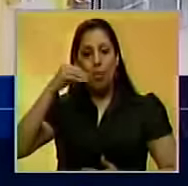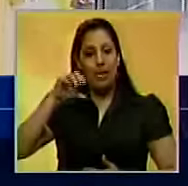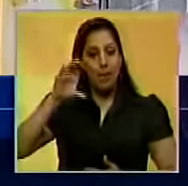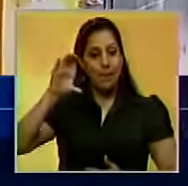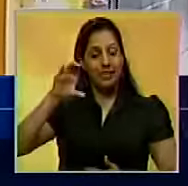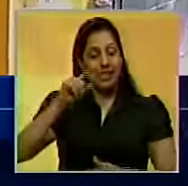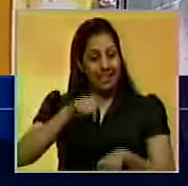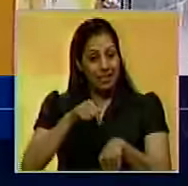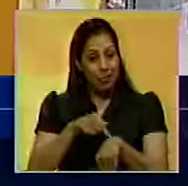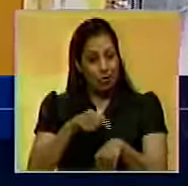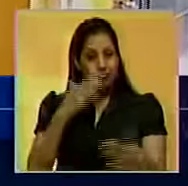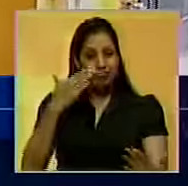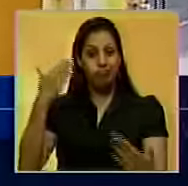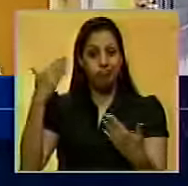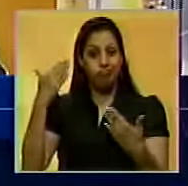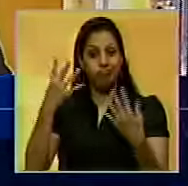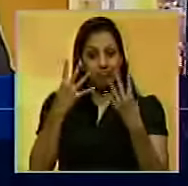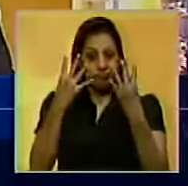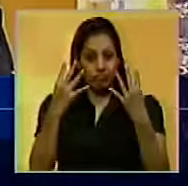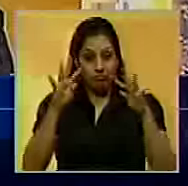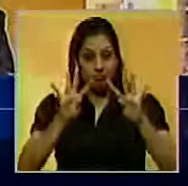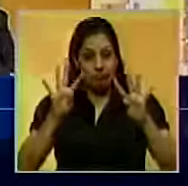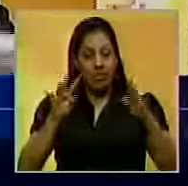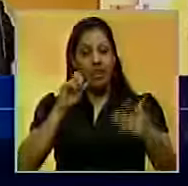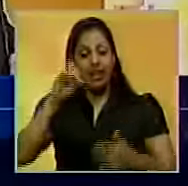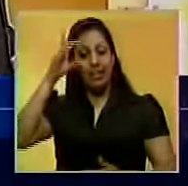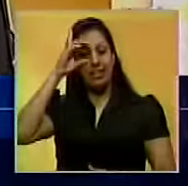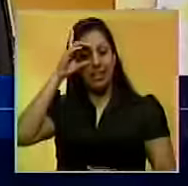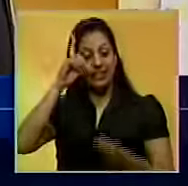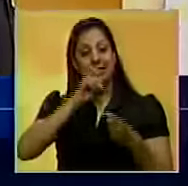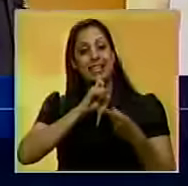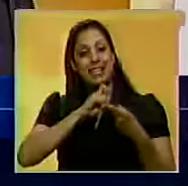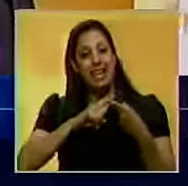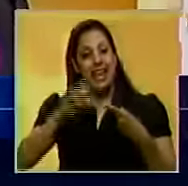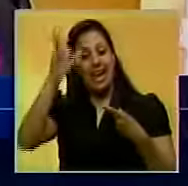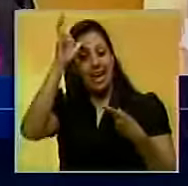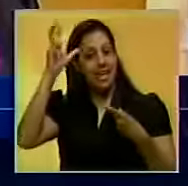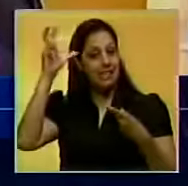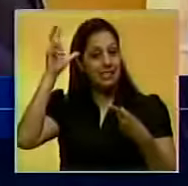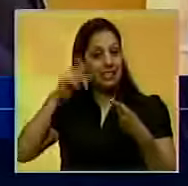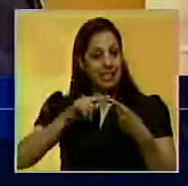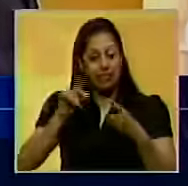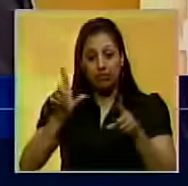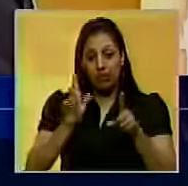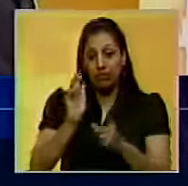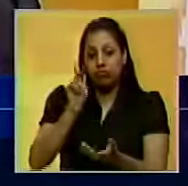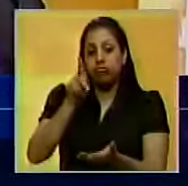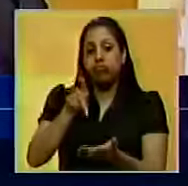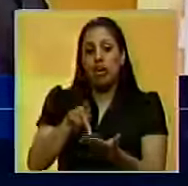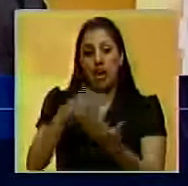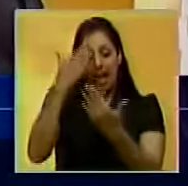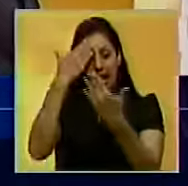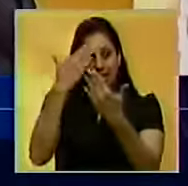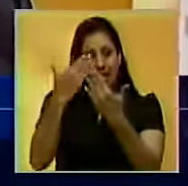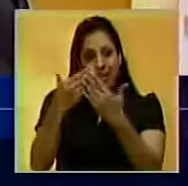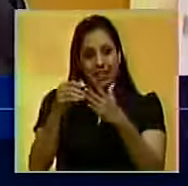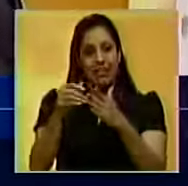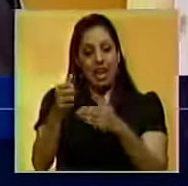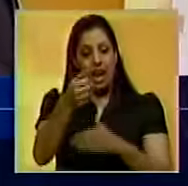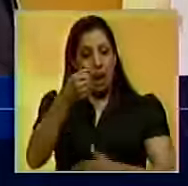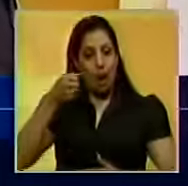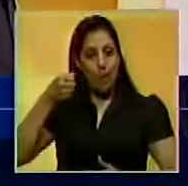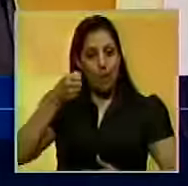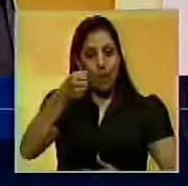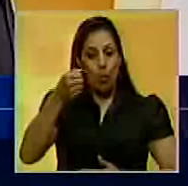el país. En estos momentos ustedes pueden observar a Delsi Rodríguez, canciller de la República, quien ya ha salido hasta acá, hasta las